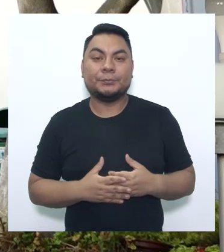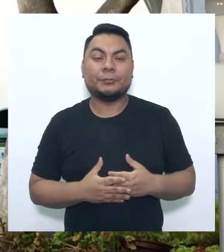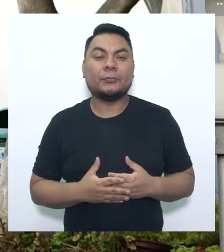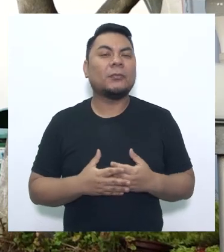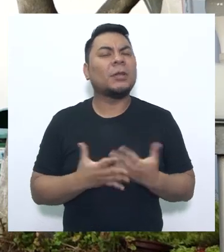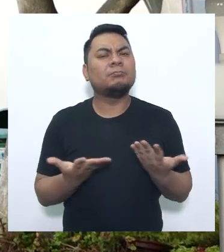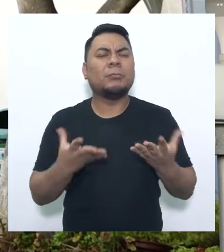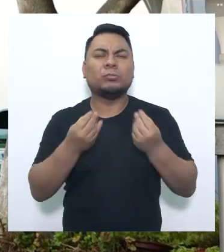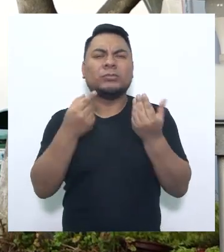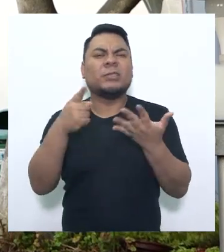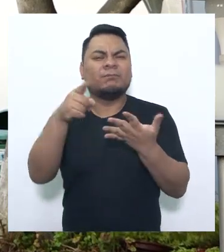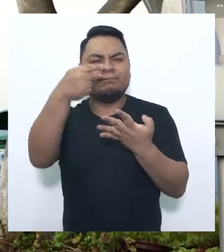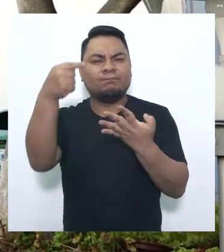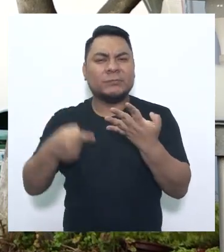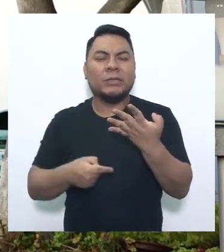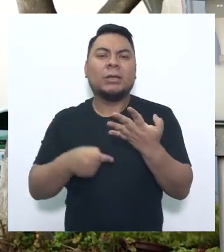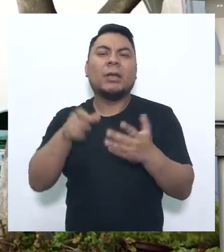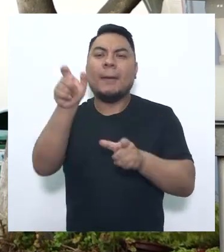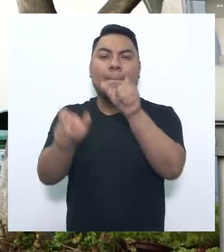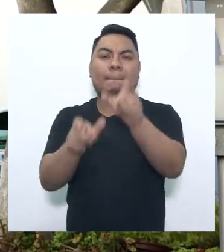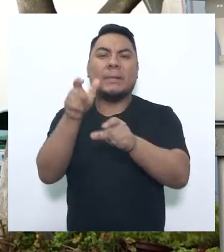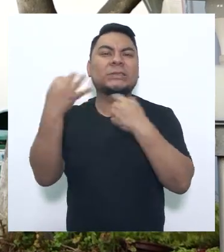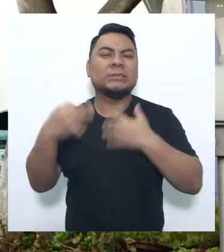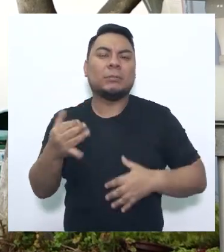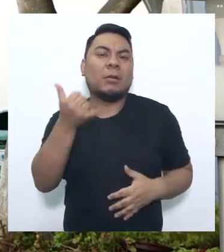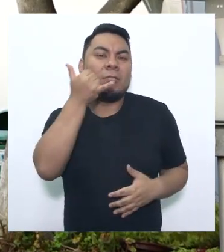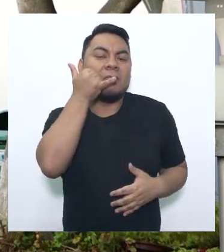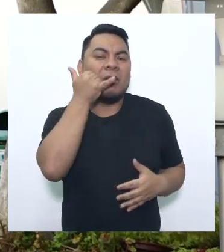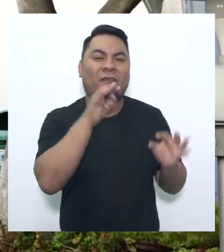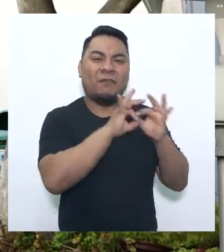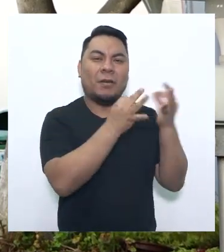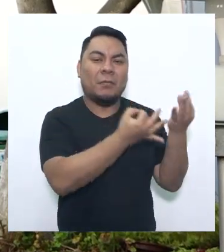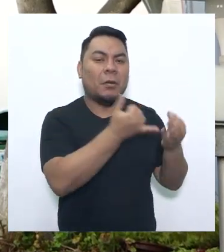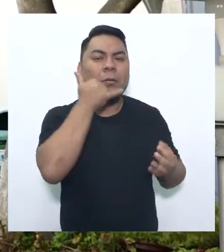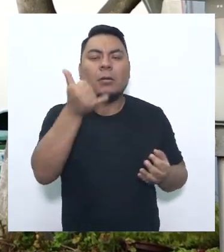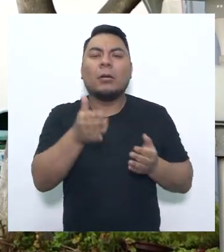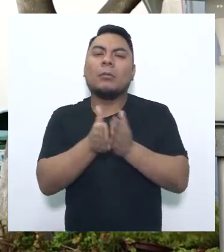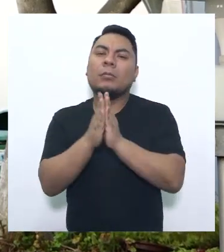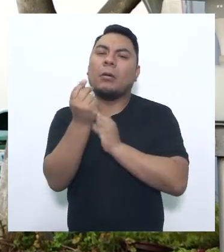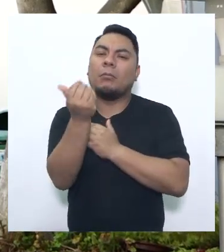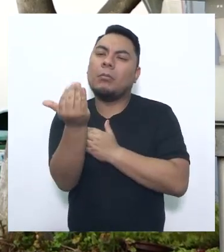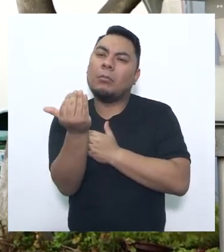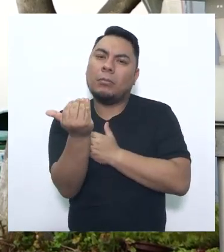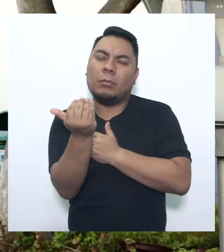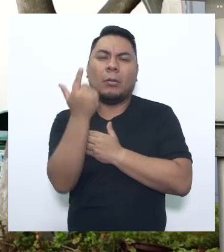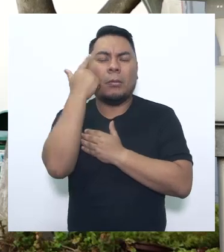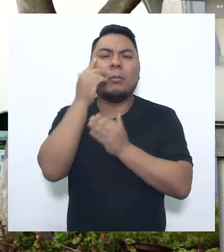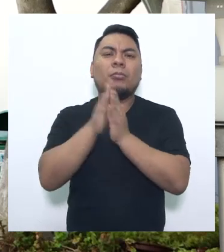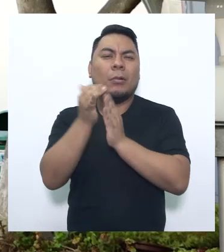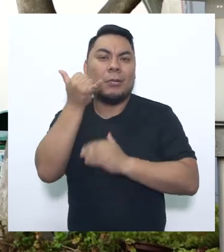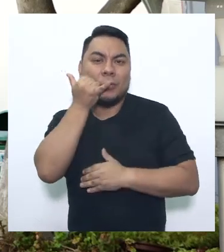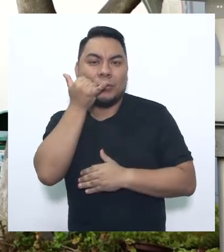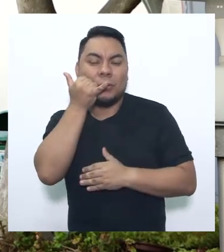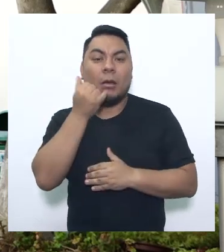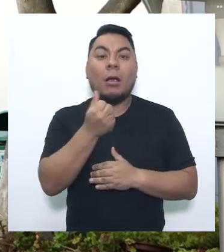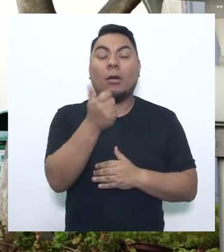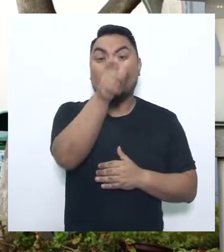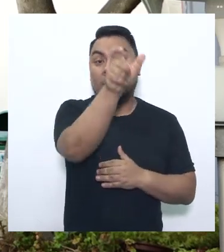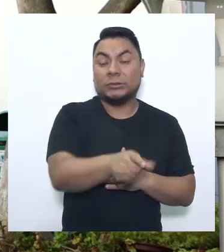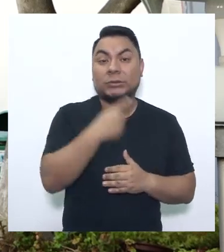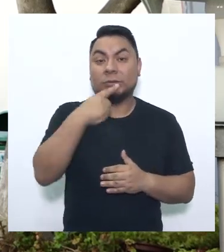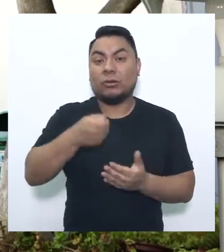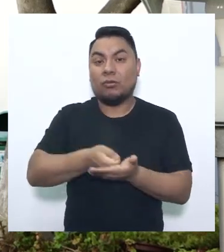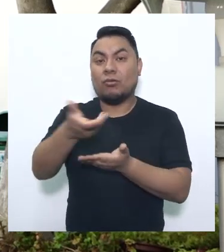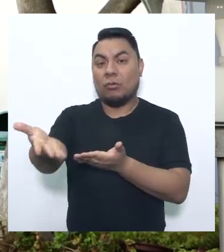veces, personas han recibido llamadas de un supuesto familiar pidiendo dinero para salir de apuros. Otras personas compran una